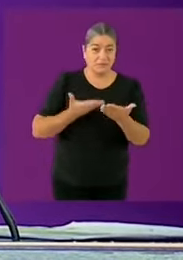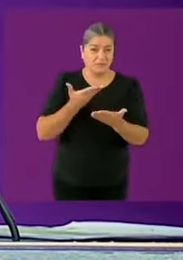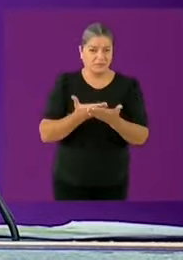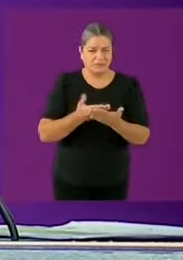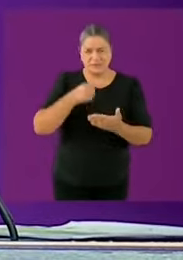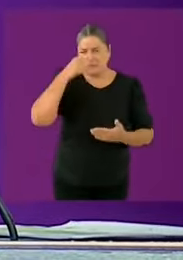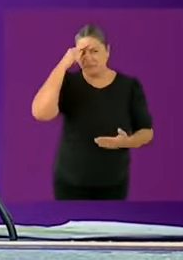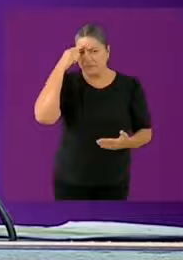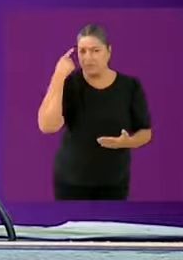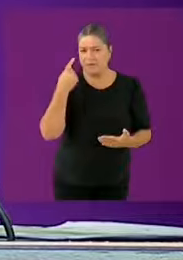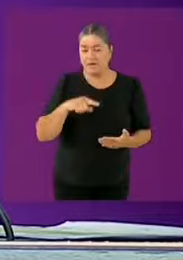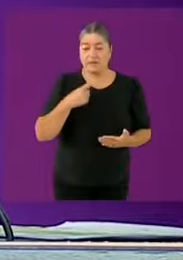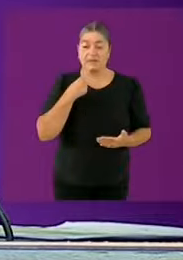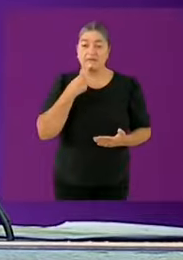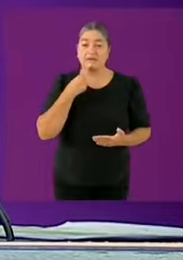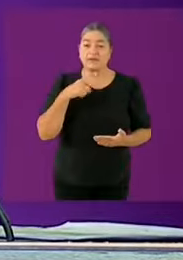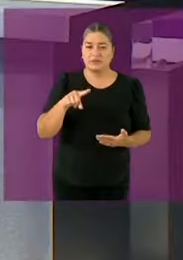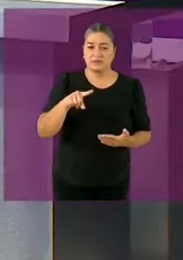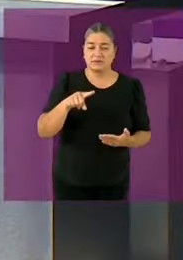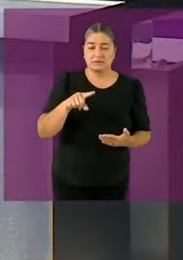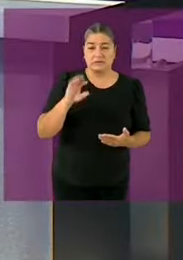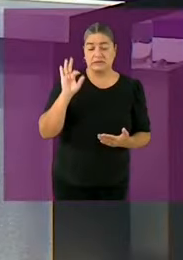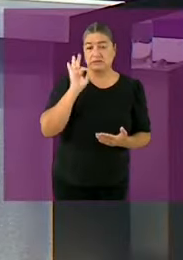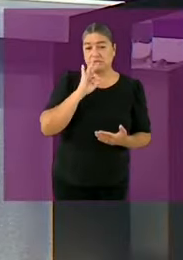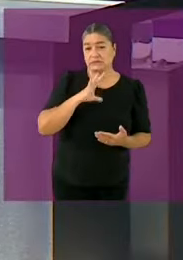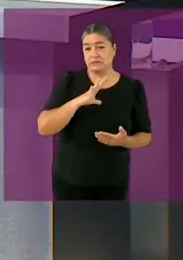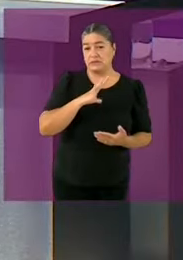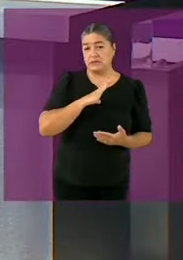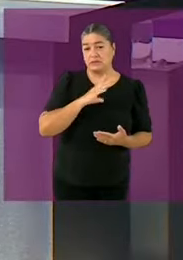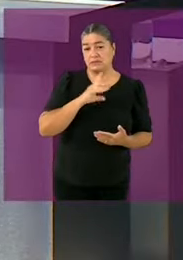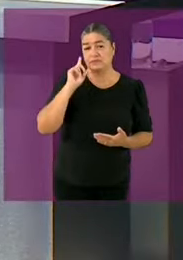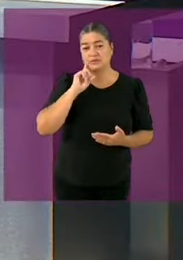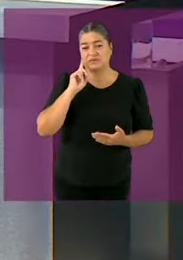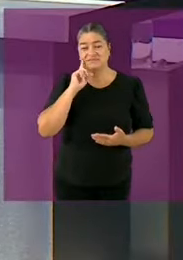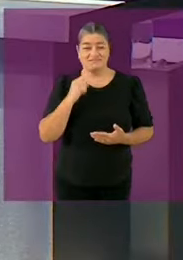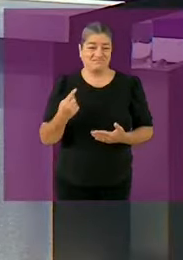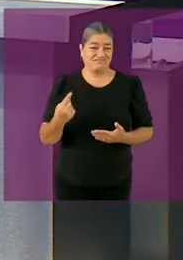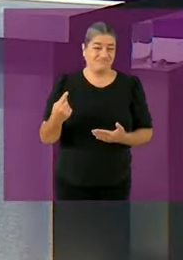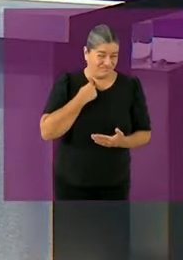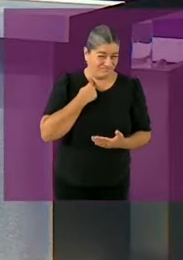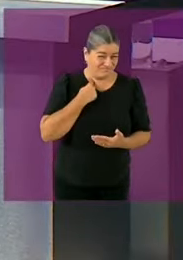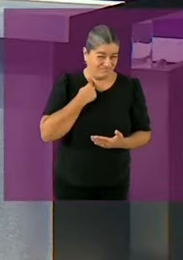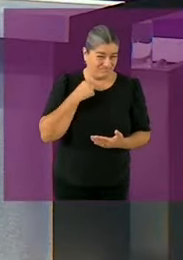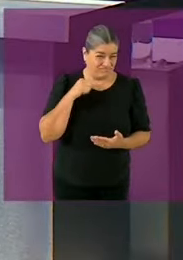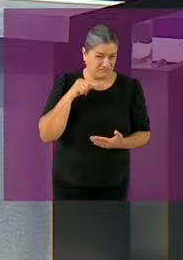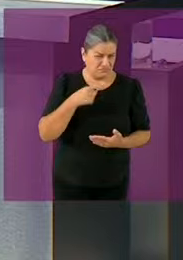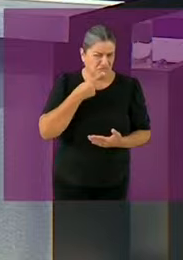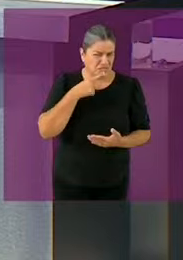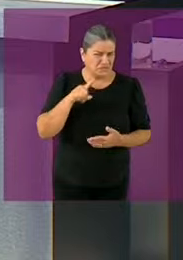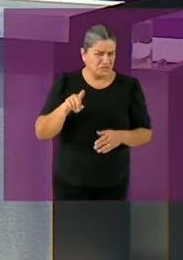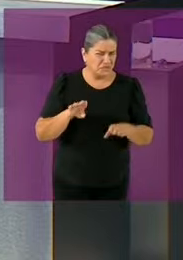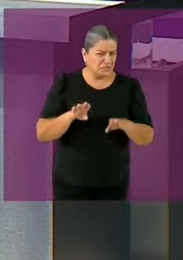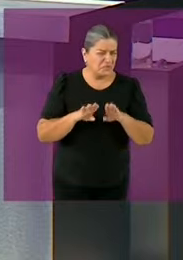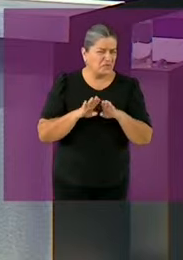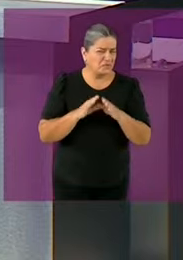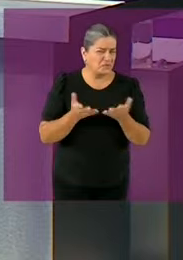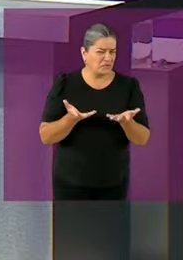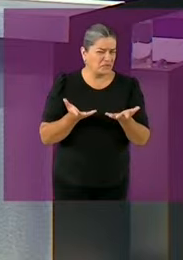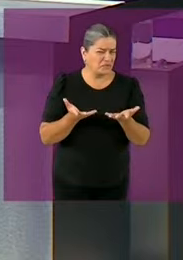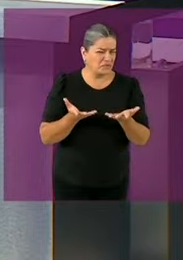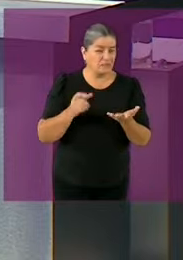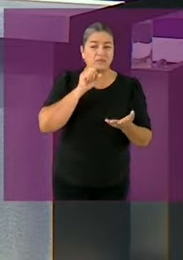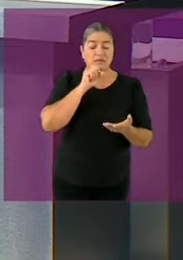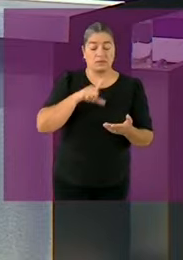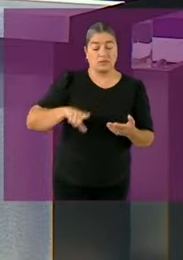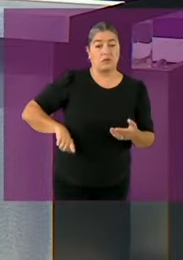denuncias los feminicidios de las mujeres y la perspectiva de género que imprimirían en un gobierno encabezada por alguna de ustedes o